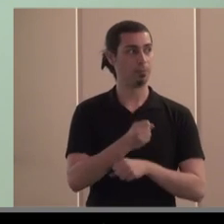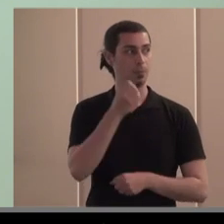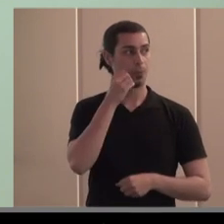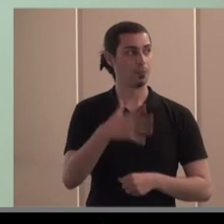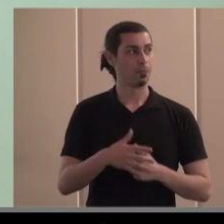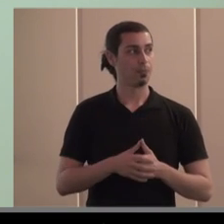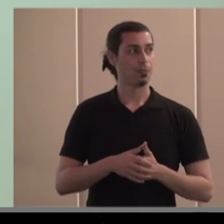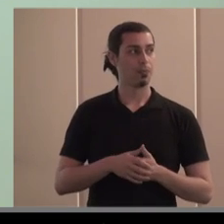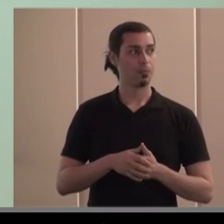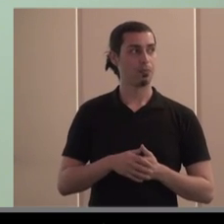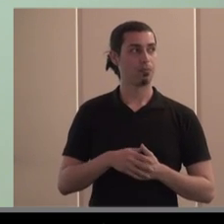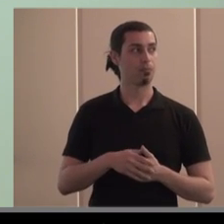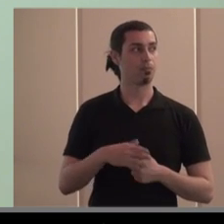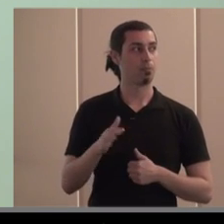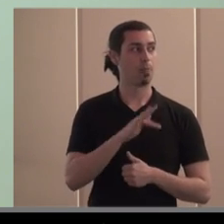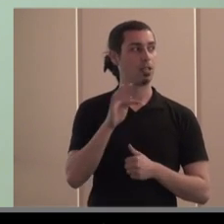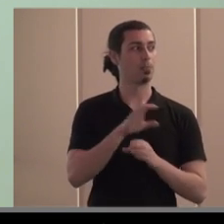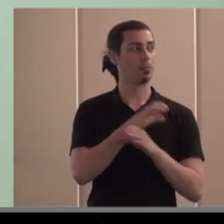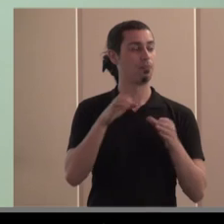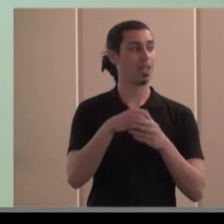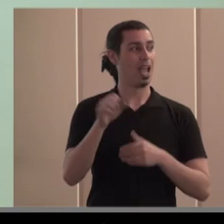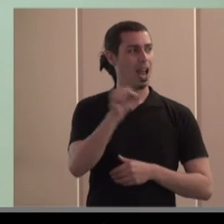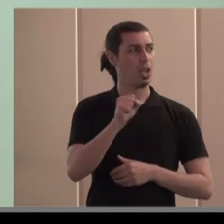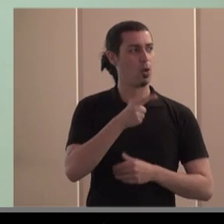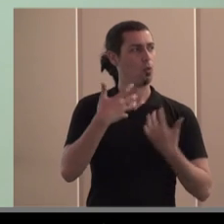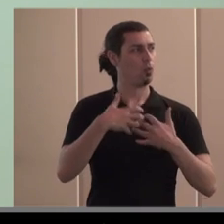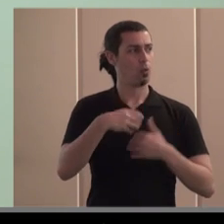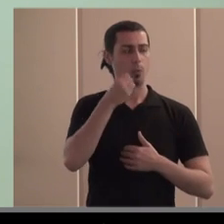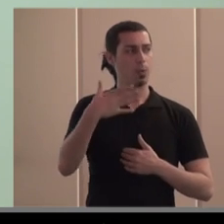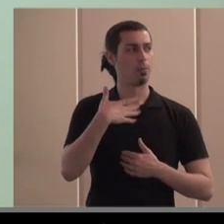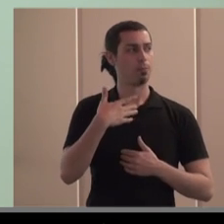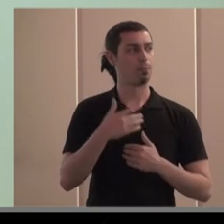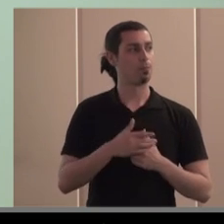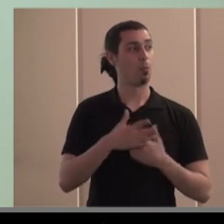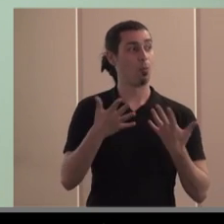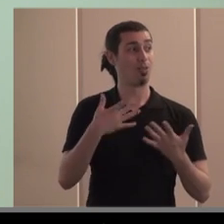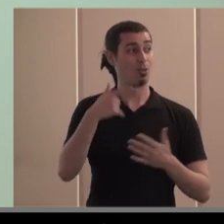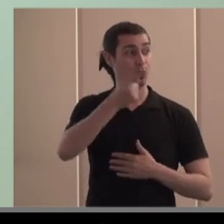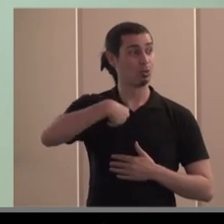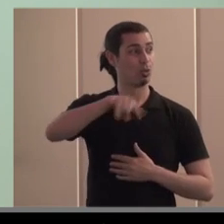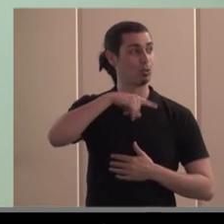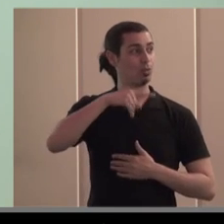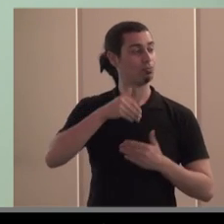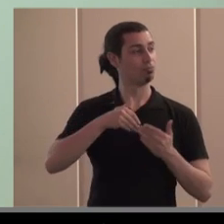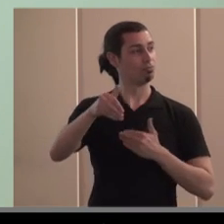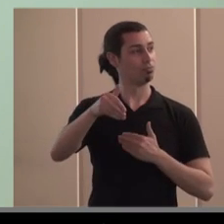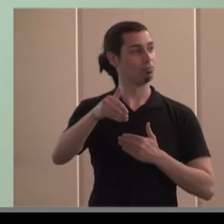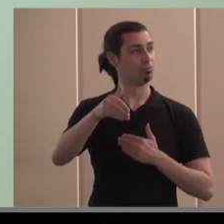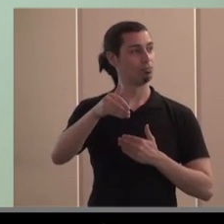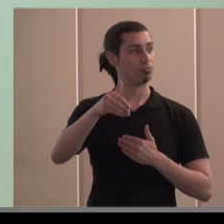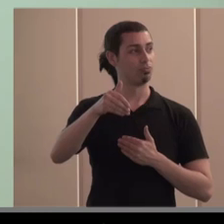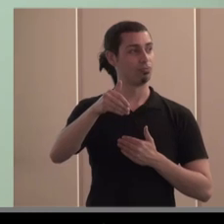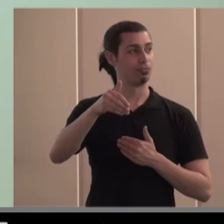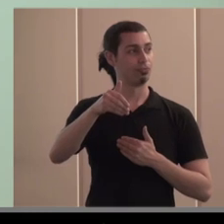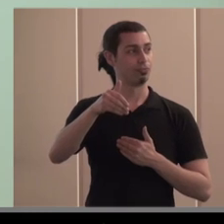a sumar y vamos a crecer alrededor del 7% las magnitudes sociales 4